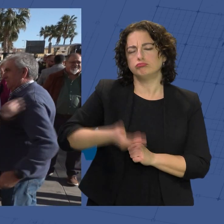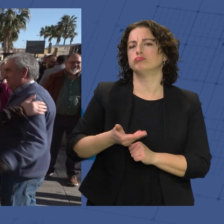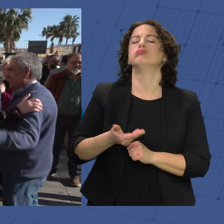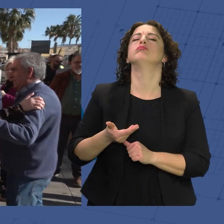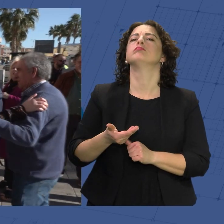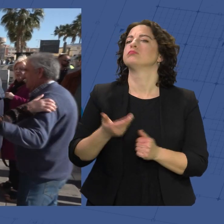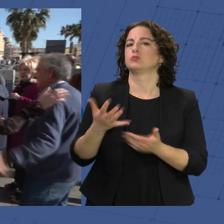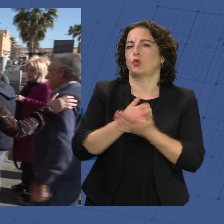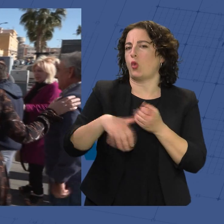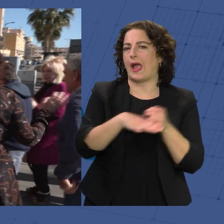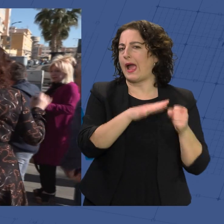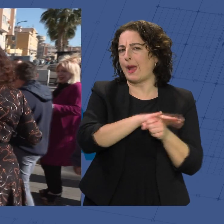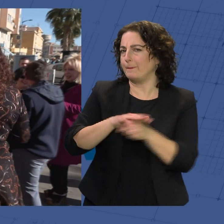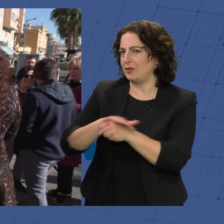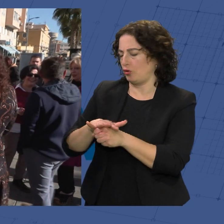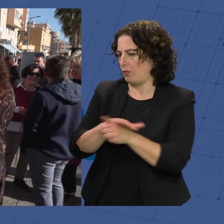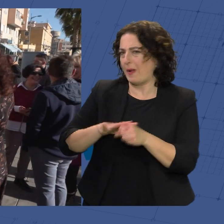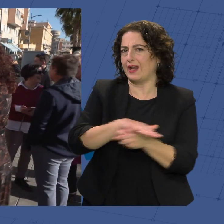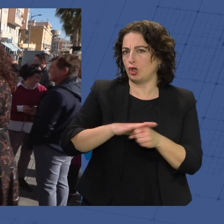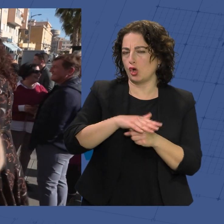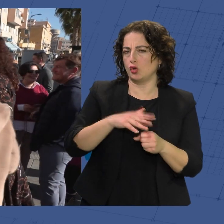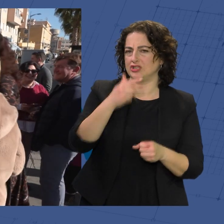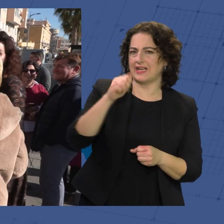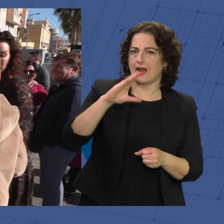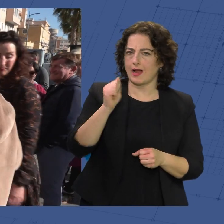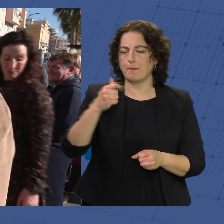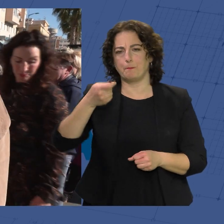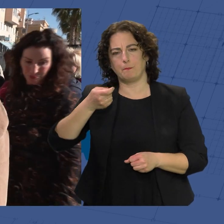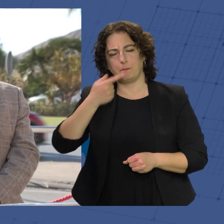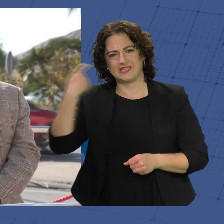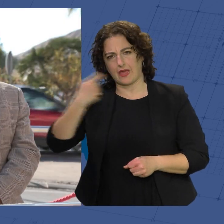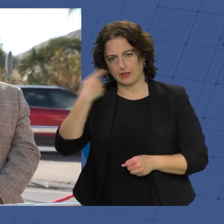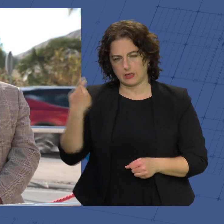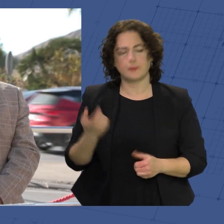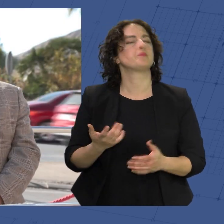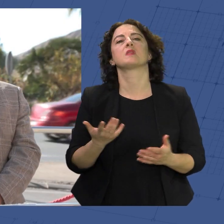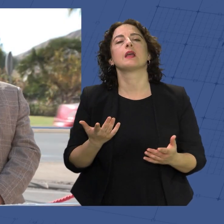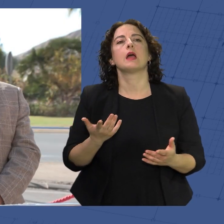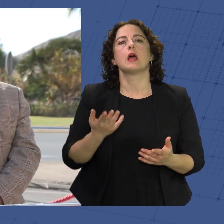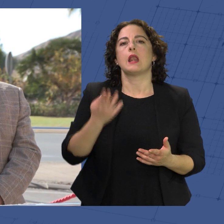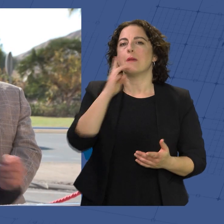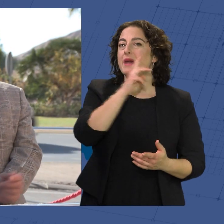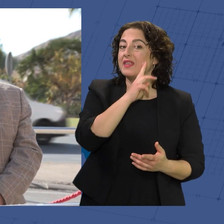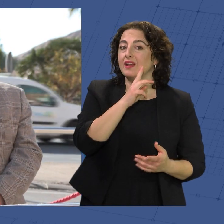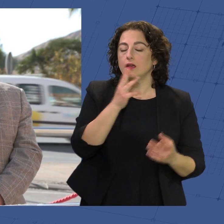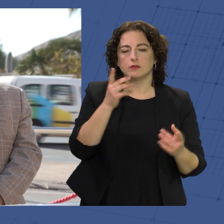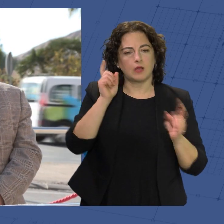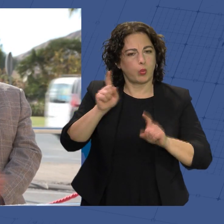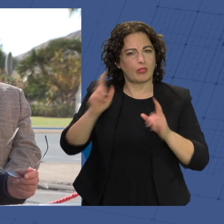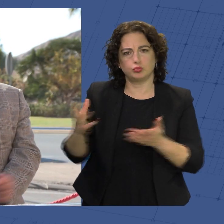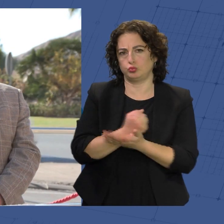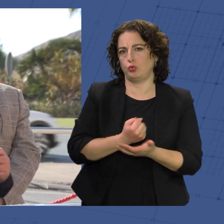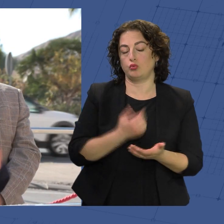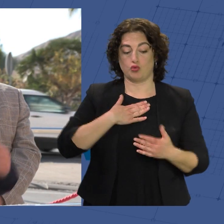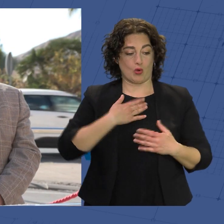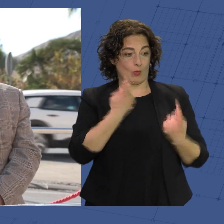en todos los ámbitos en el barrio de Chanca Pescadería. Éramos sacrificadas, toda la educación la recibía de mi